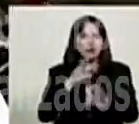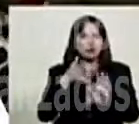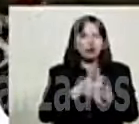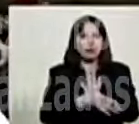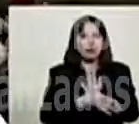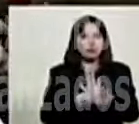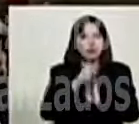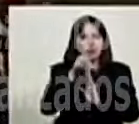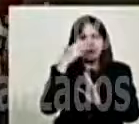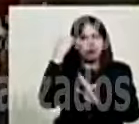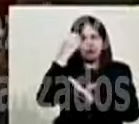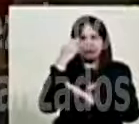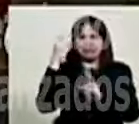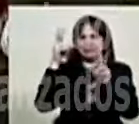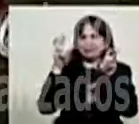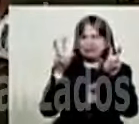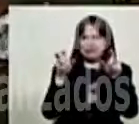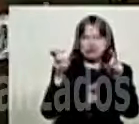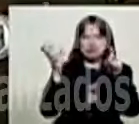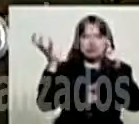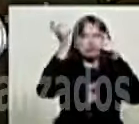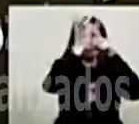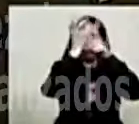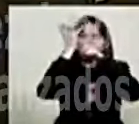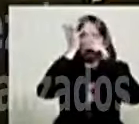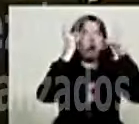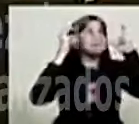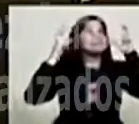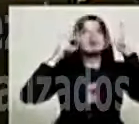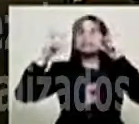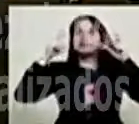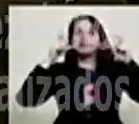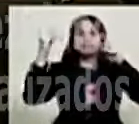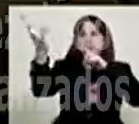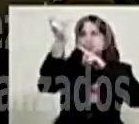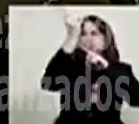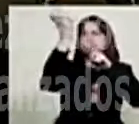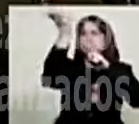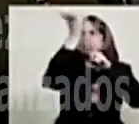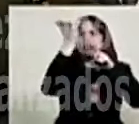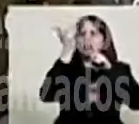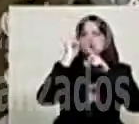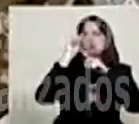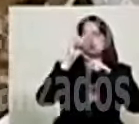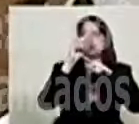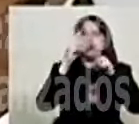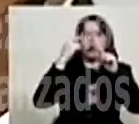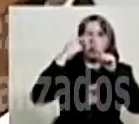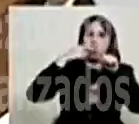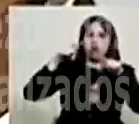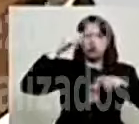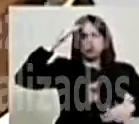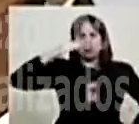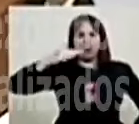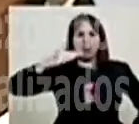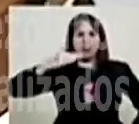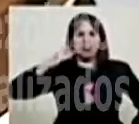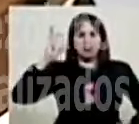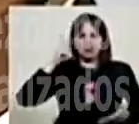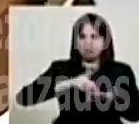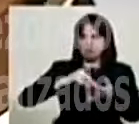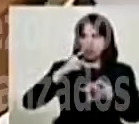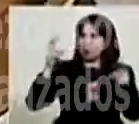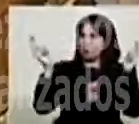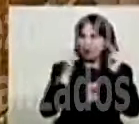A ellos les parece muy extraño el tamaño y el ruido que hace el dron que está entrando, porque ellos han estado en otras paradas militares y